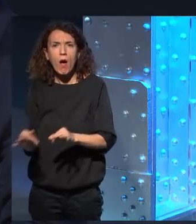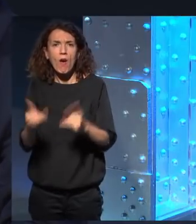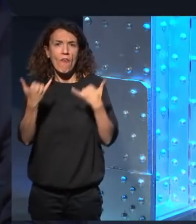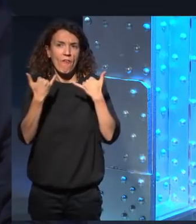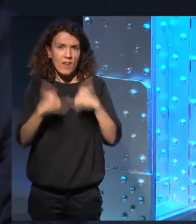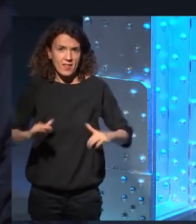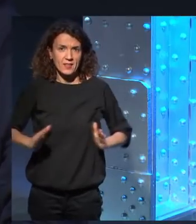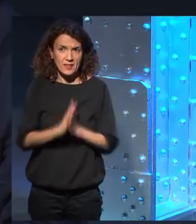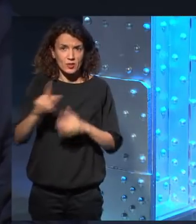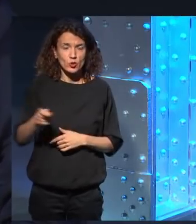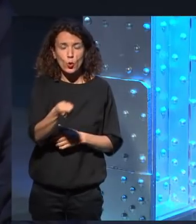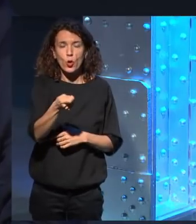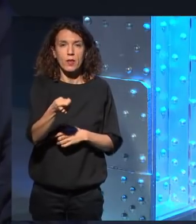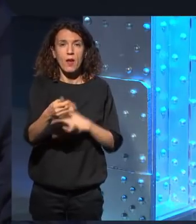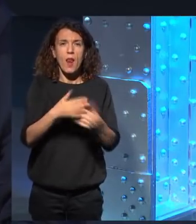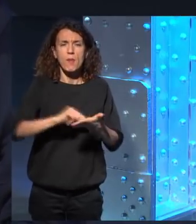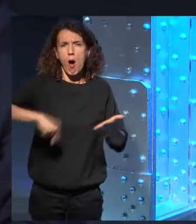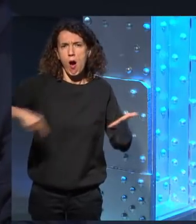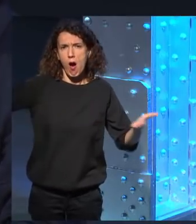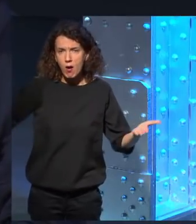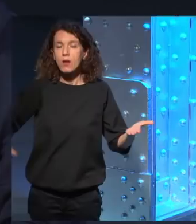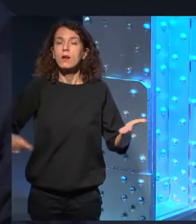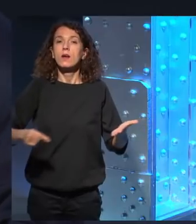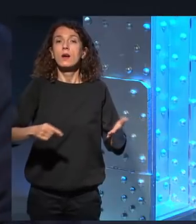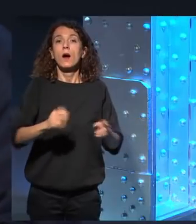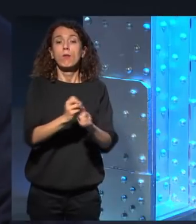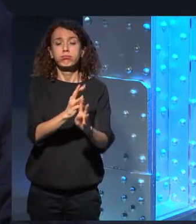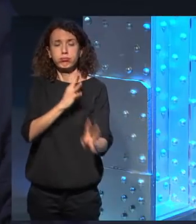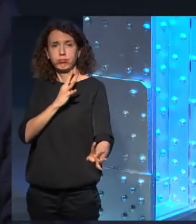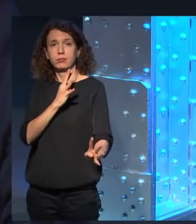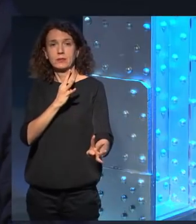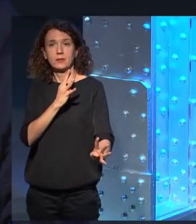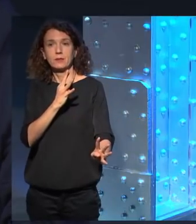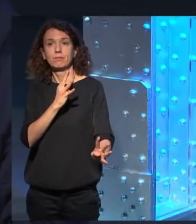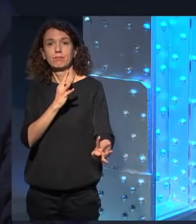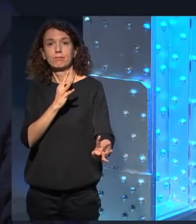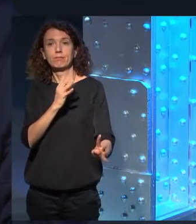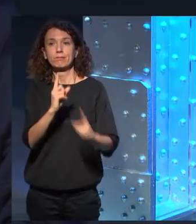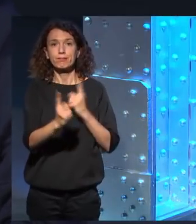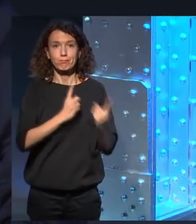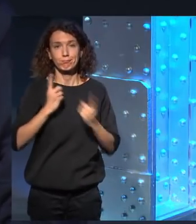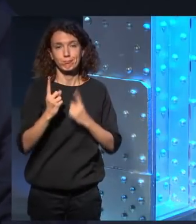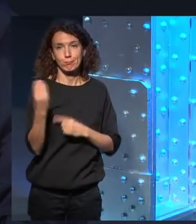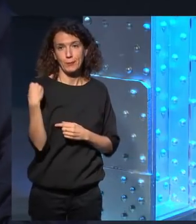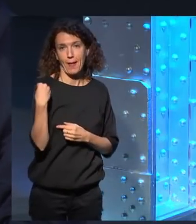como esa, firmando libros y esperando que la gente te pida dedicatorias.